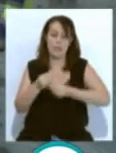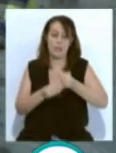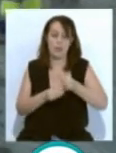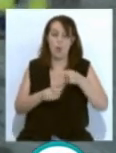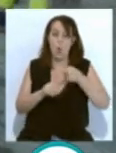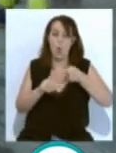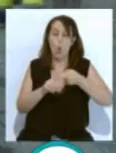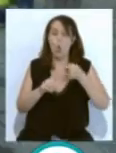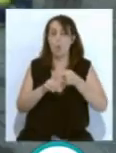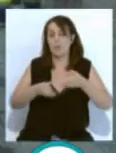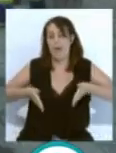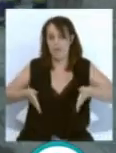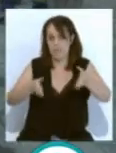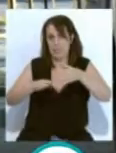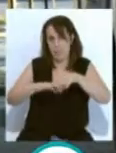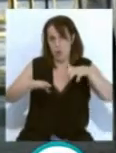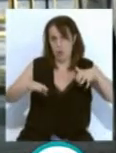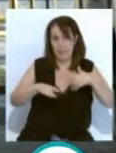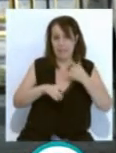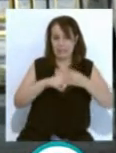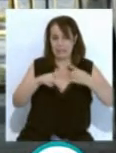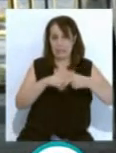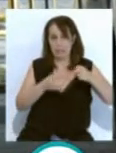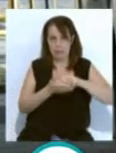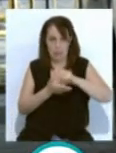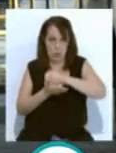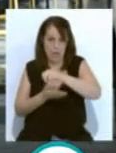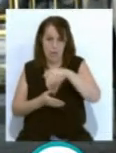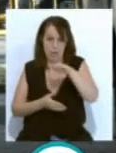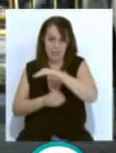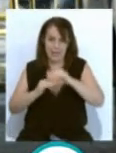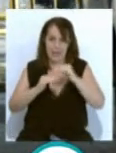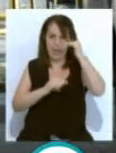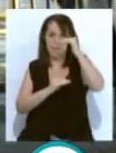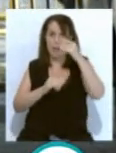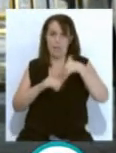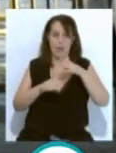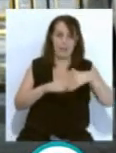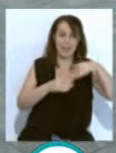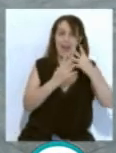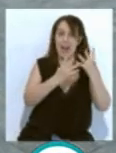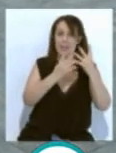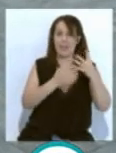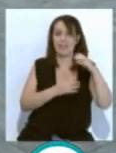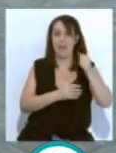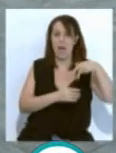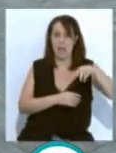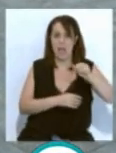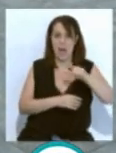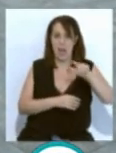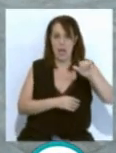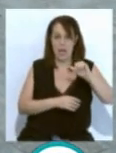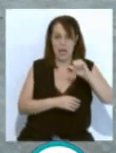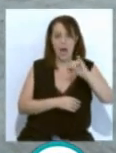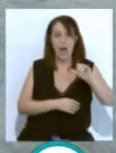la avenida del 4 de diciembre como semipeatonal en plataforma elevada a la altura de los Jardines de Canalejas. Las